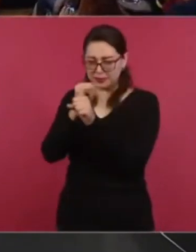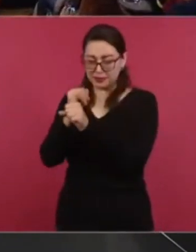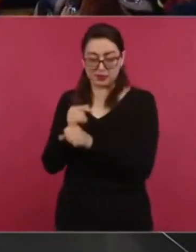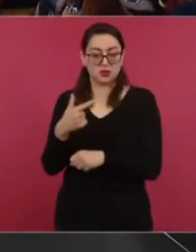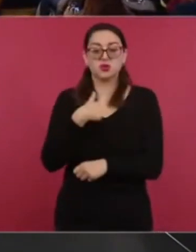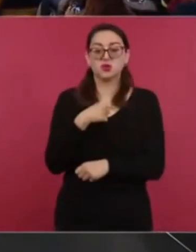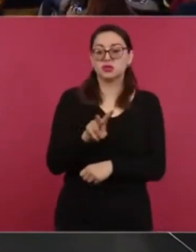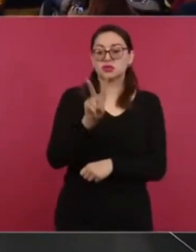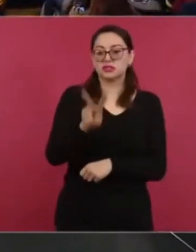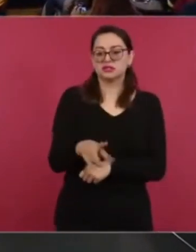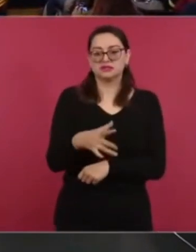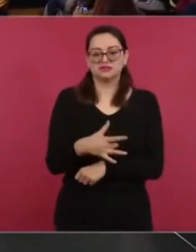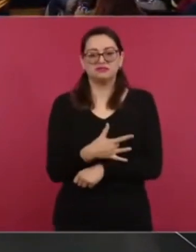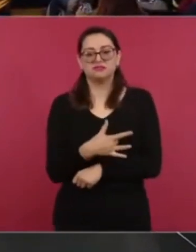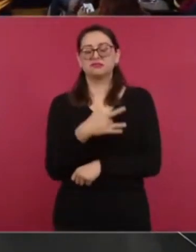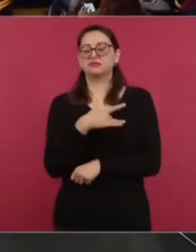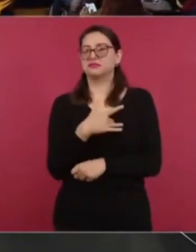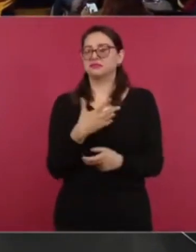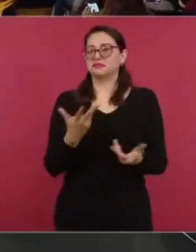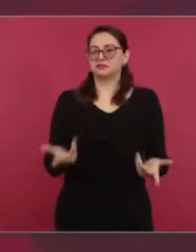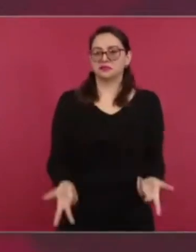en función de la confianza.